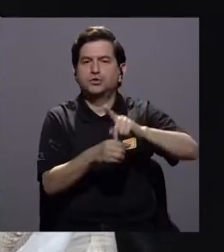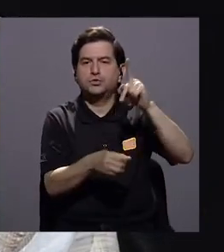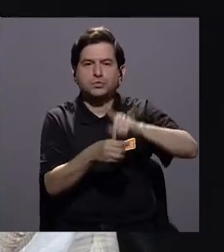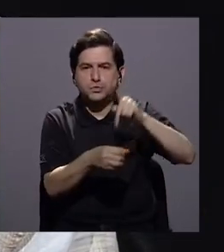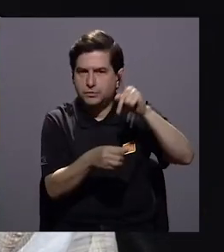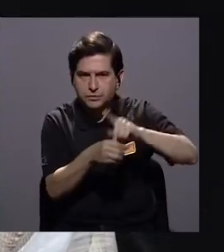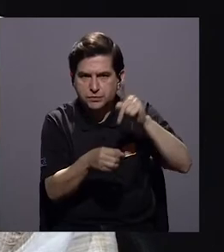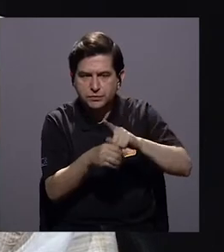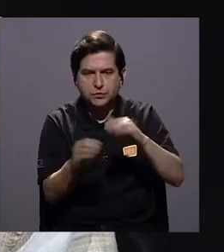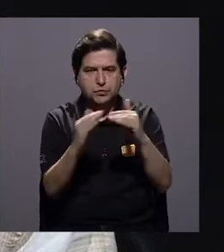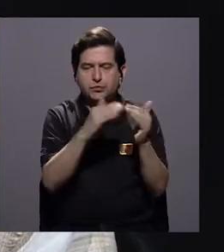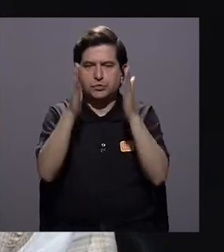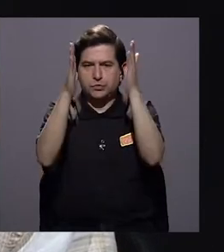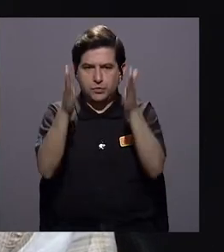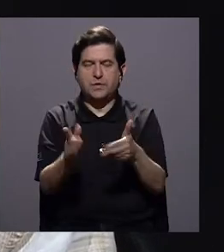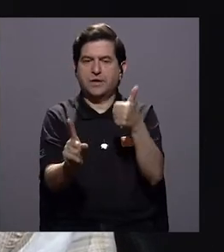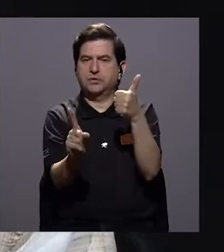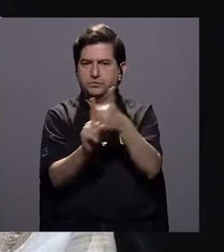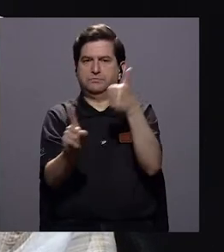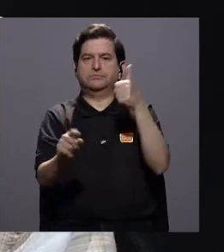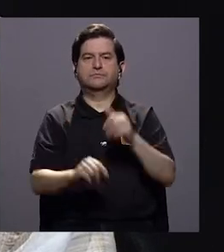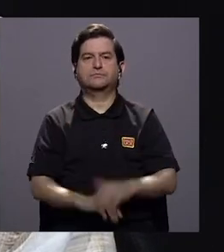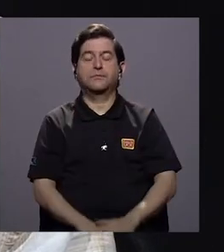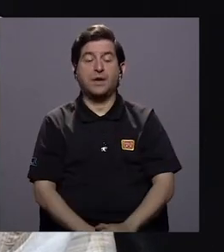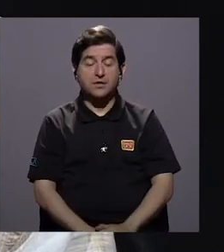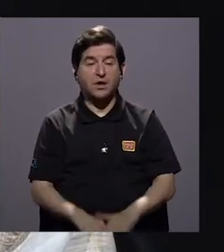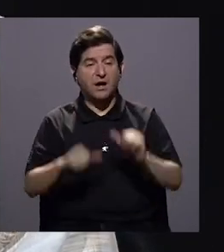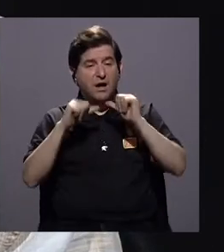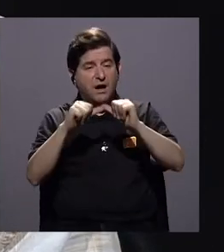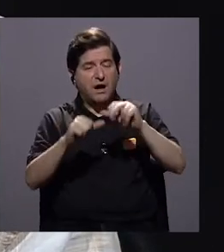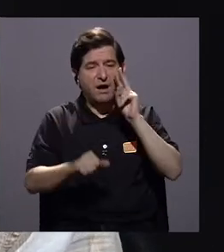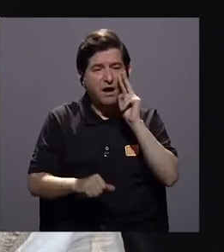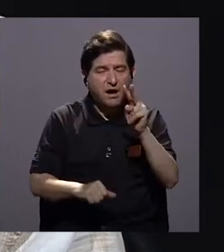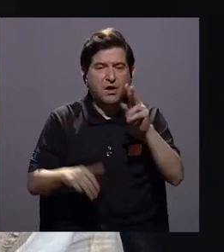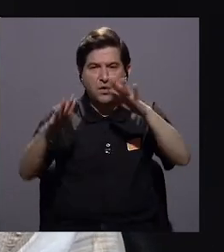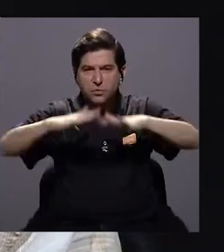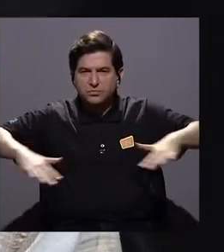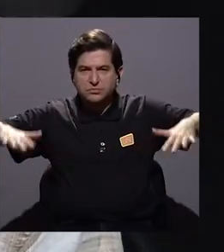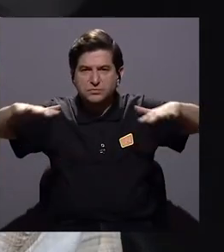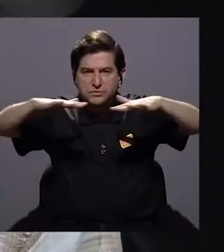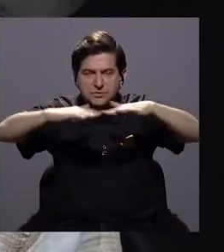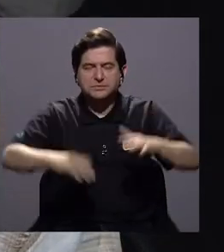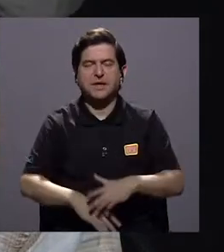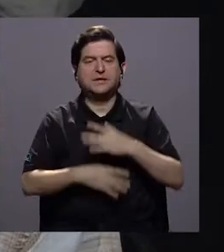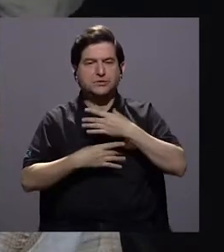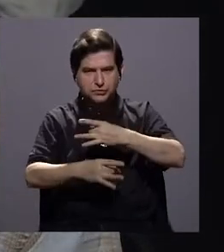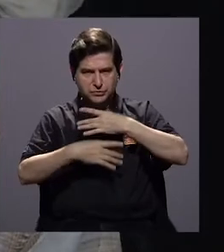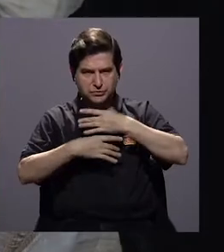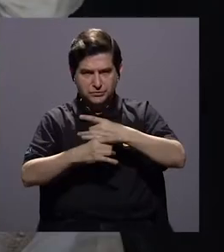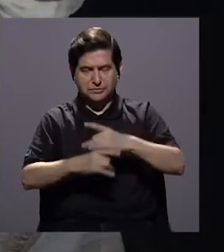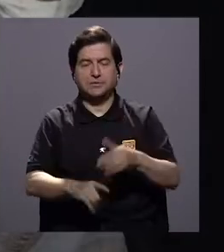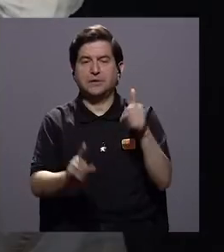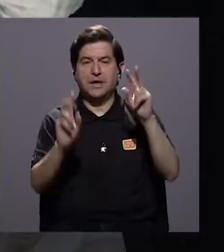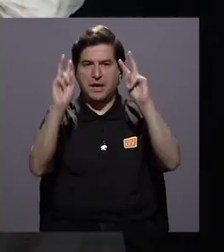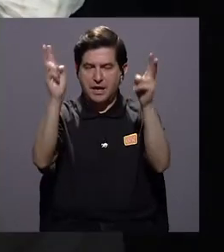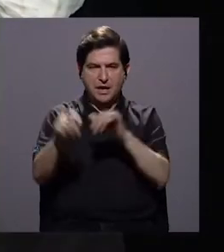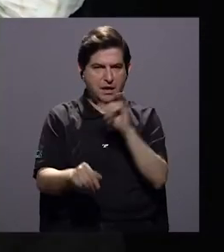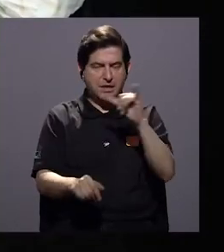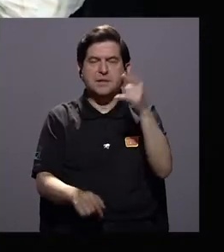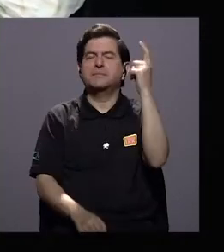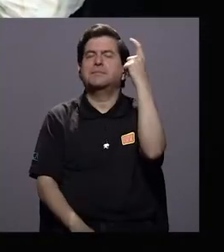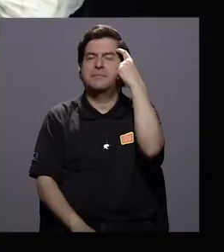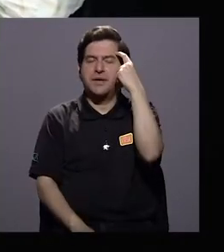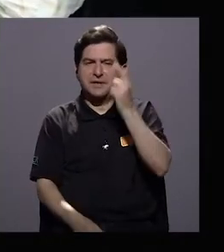participación como ciudadanos que son. Y entonces seguimos viendo un espectro interesante en el mismo tema,